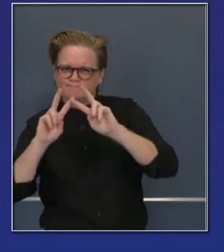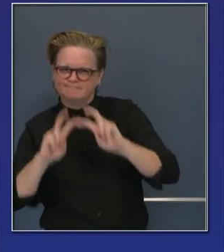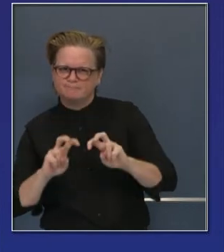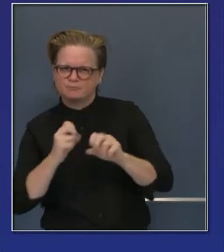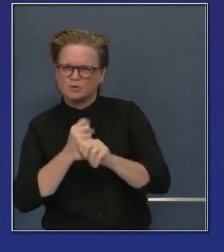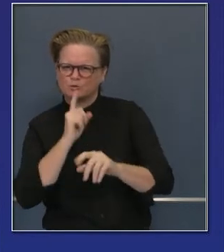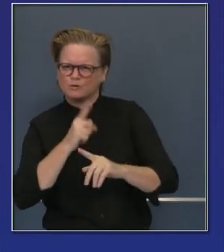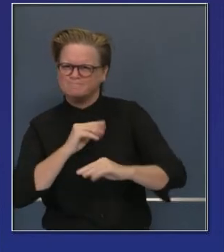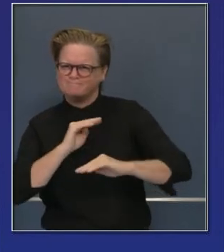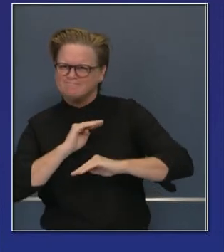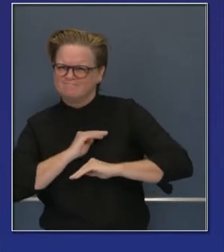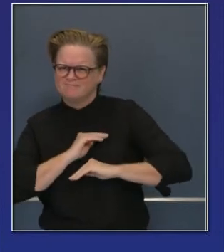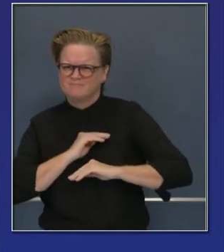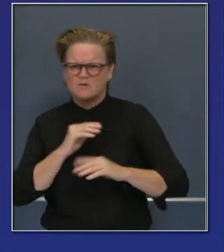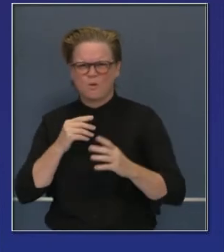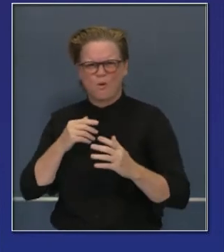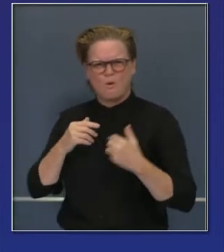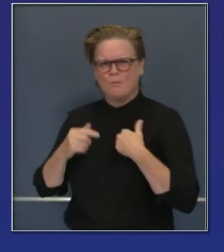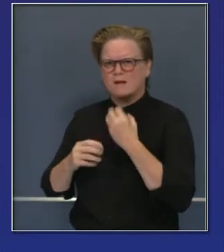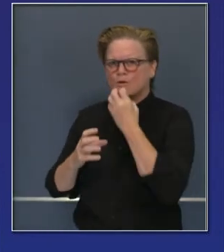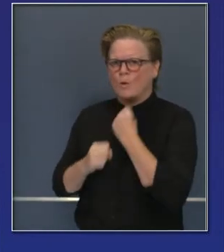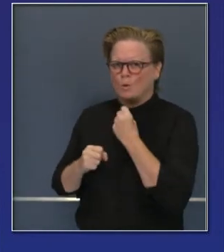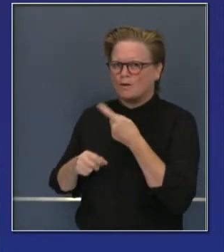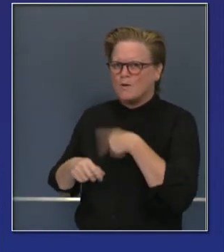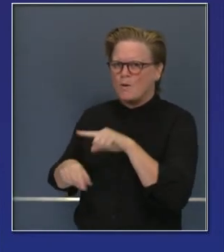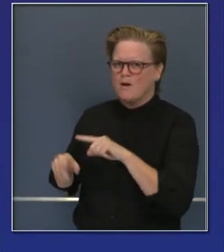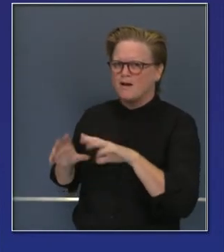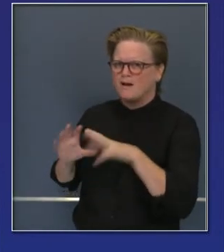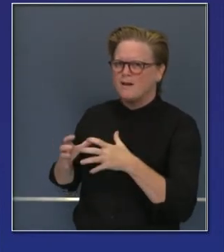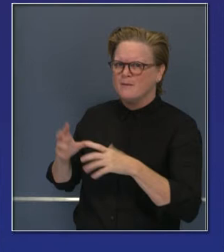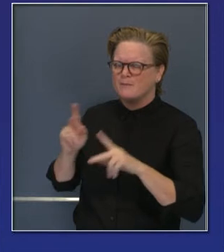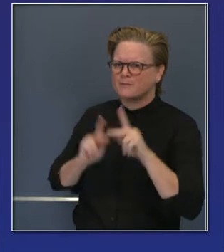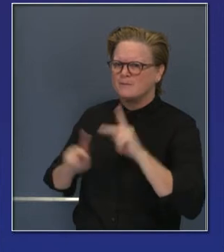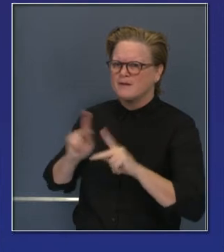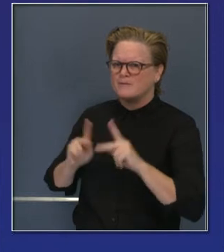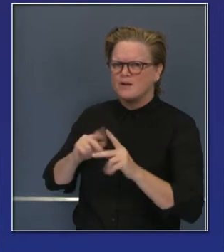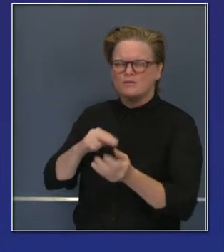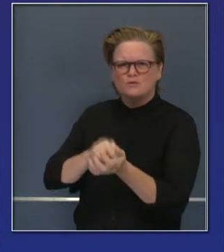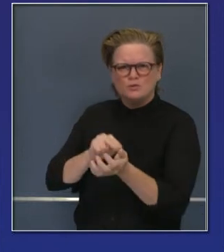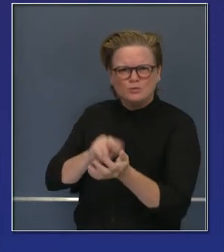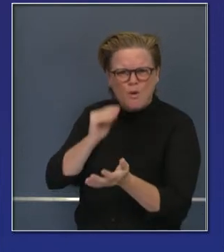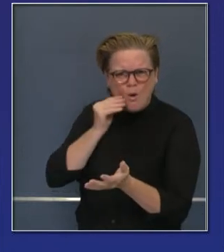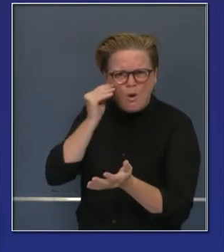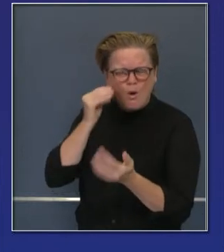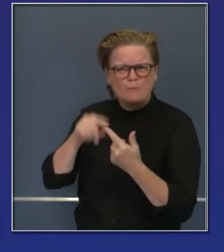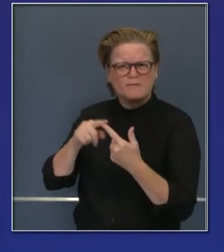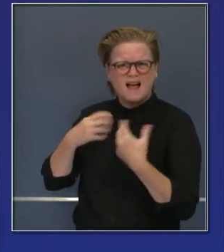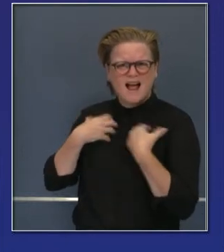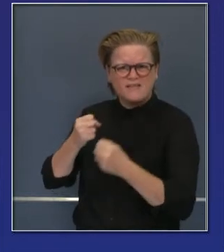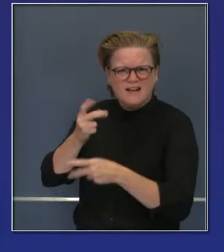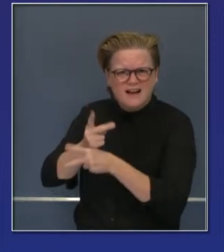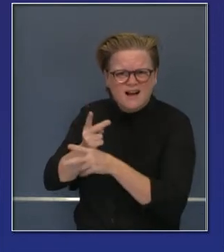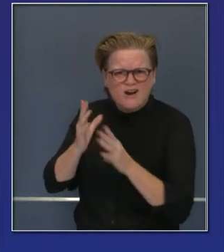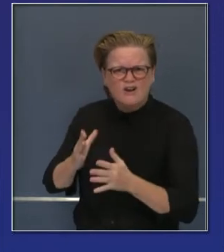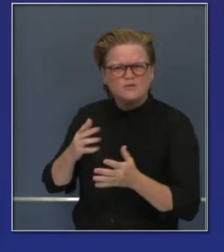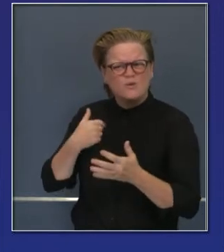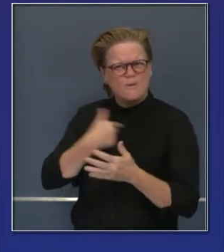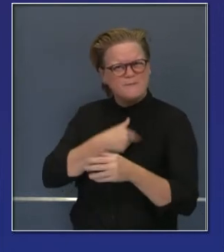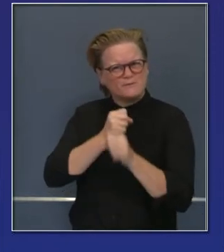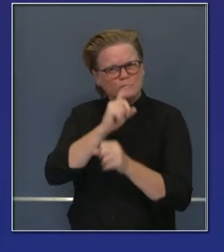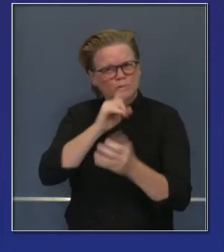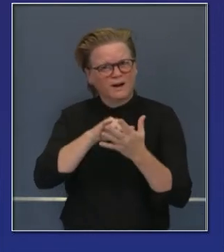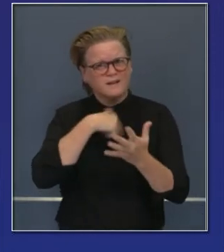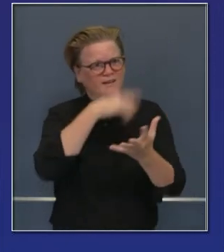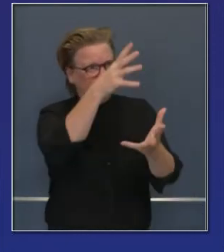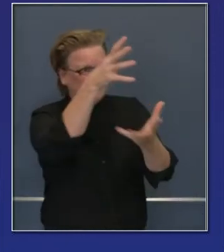para los más necesitados que reciban su vacuna en esos lugares donde hay trabajadores que corren